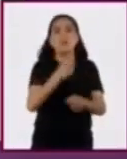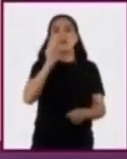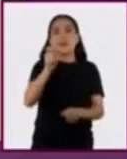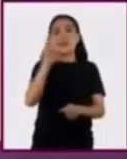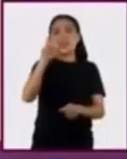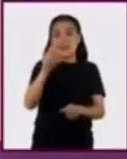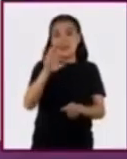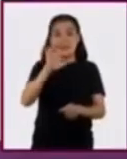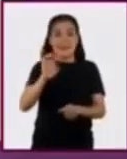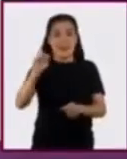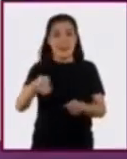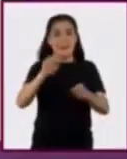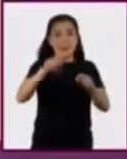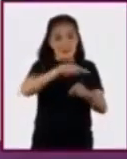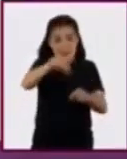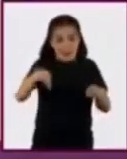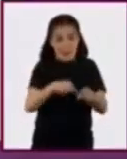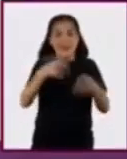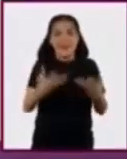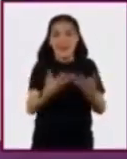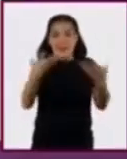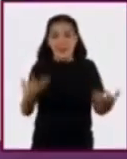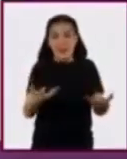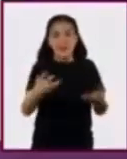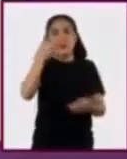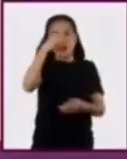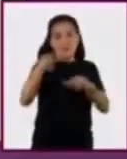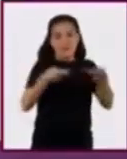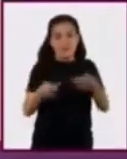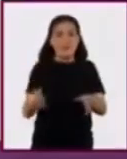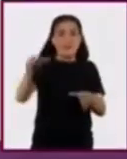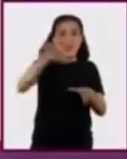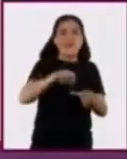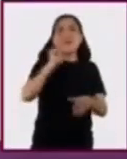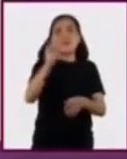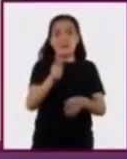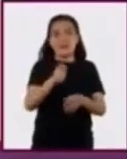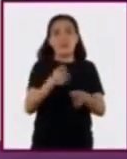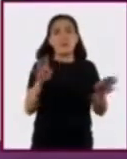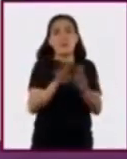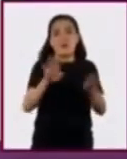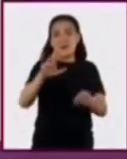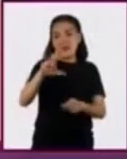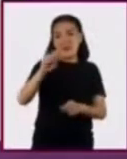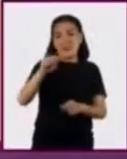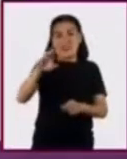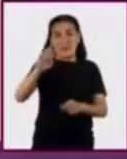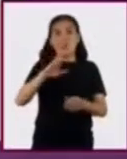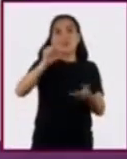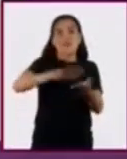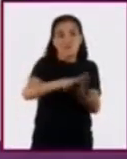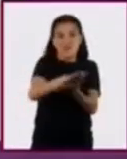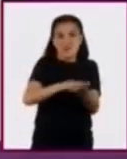30 centímetros de tierra y se agregan preparados hechos con rastrojo molido,